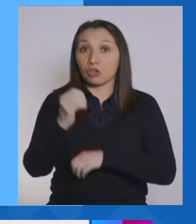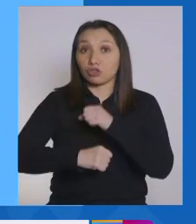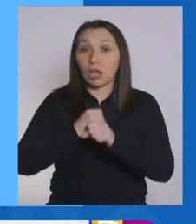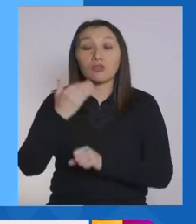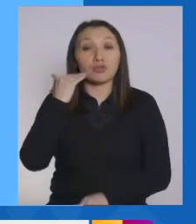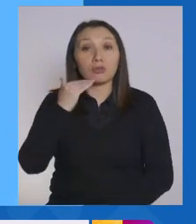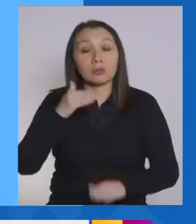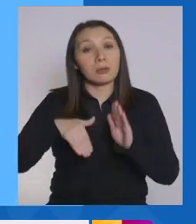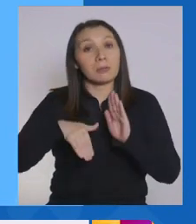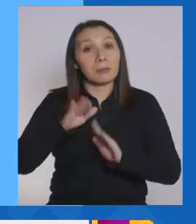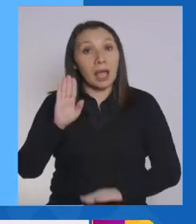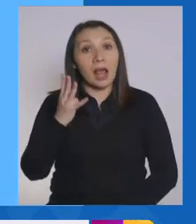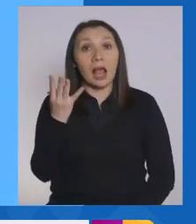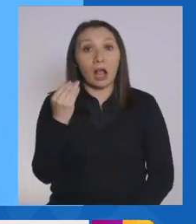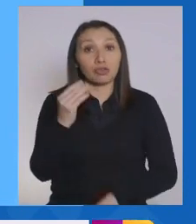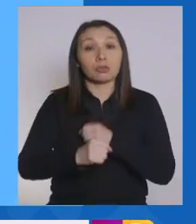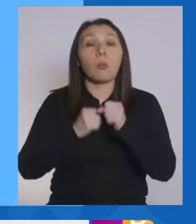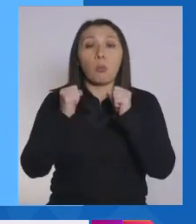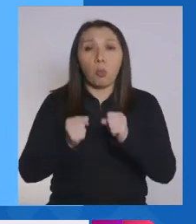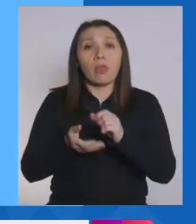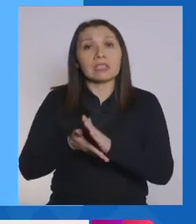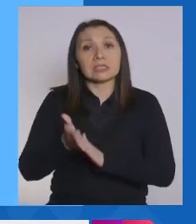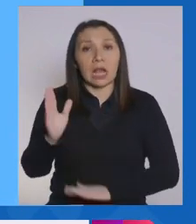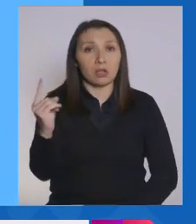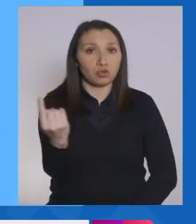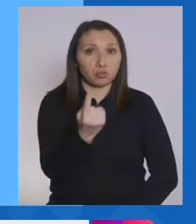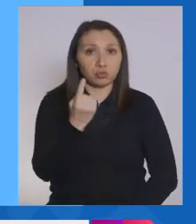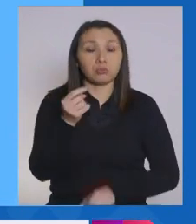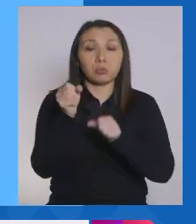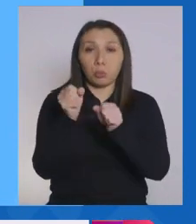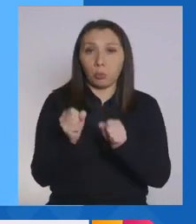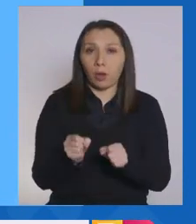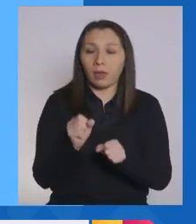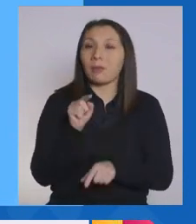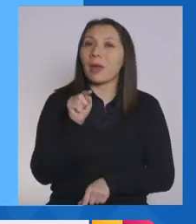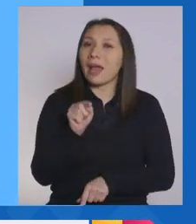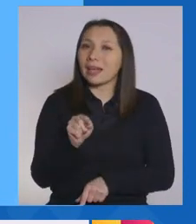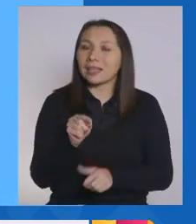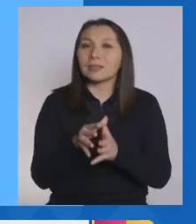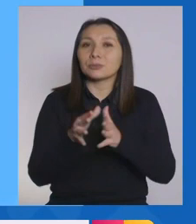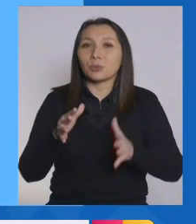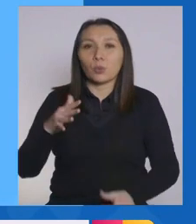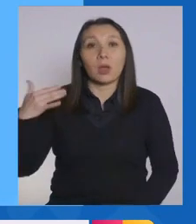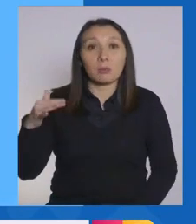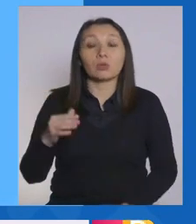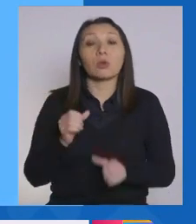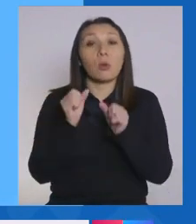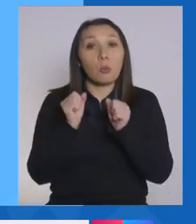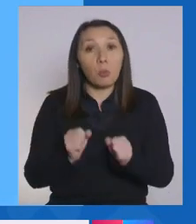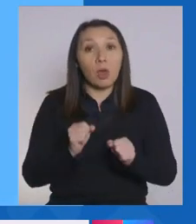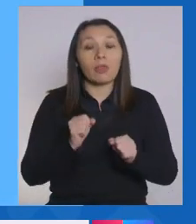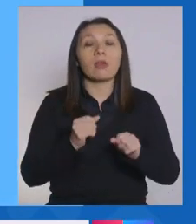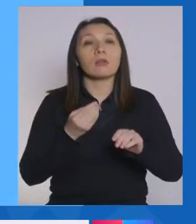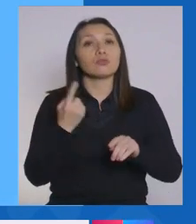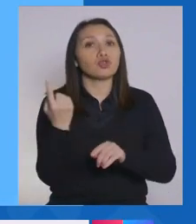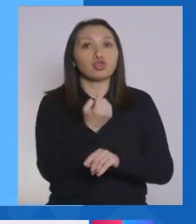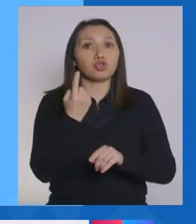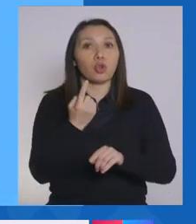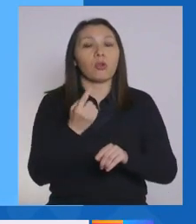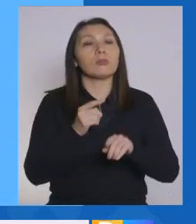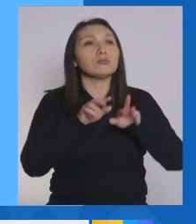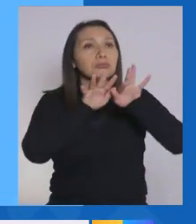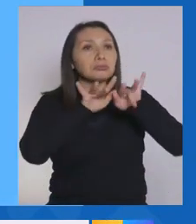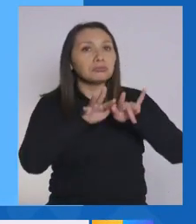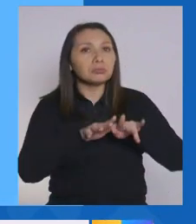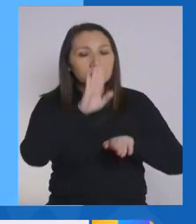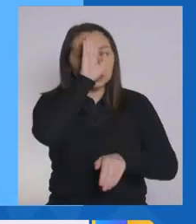años, los niños mayores de 14 años pueden salir sin un adulto y aquí es una cosa muy importante, ellos van a poder pedir un permiso a